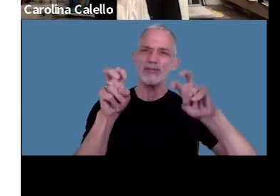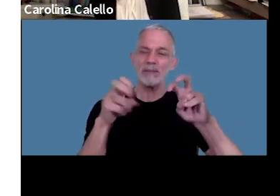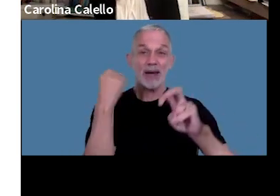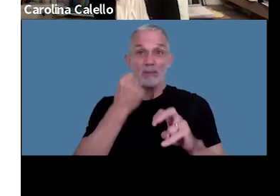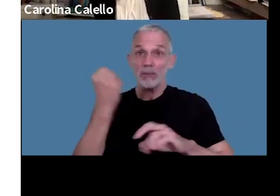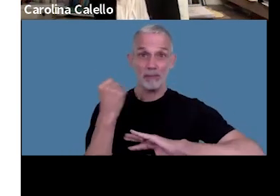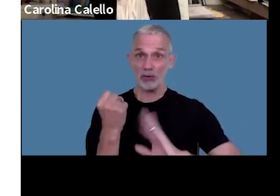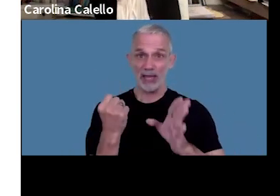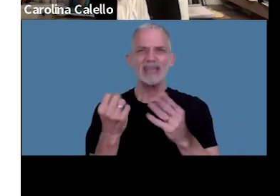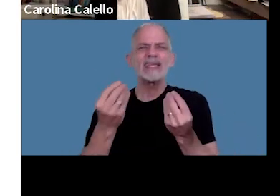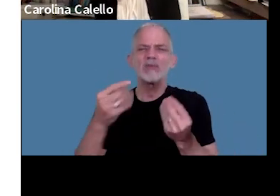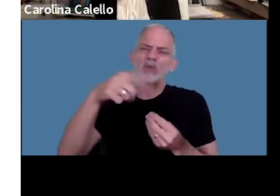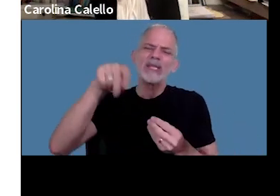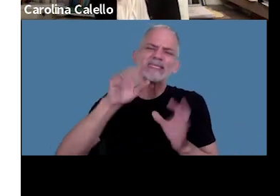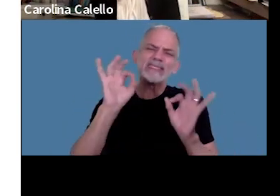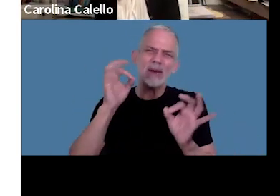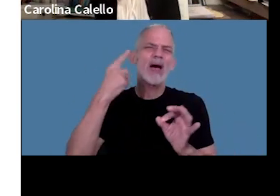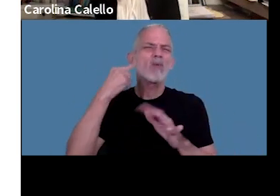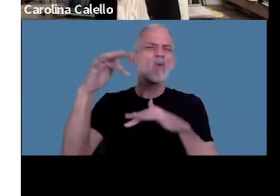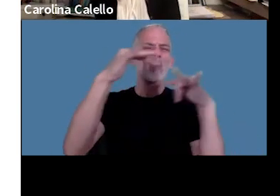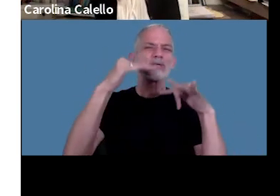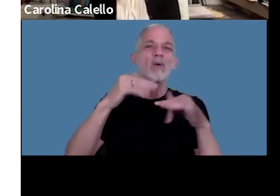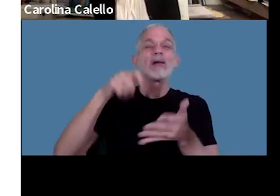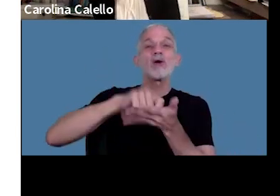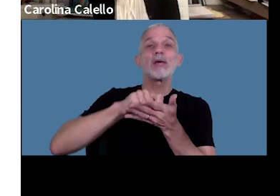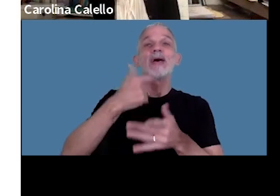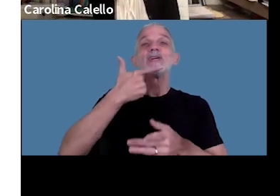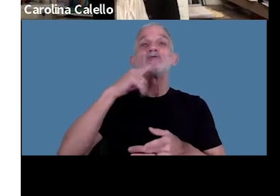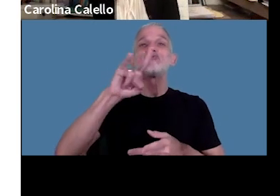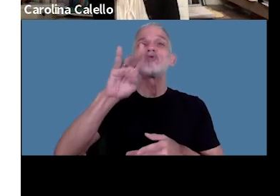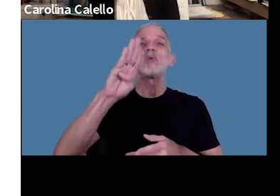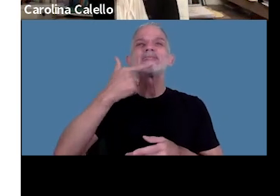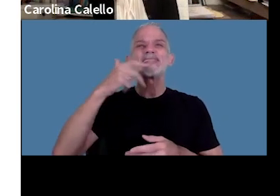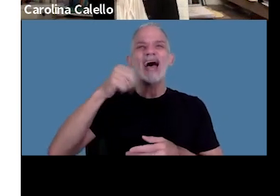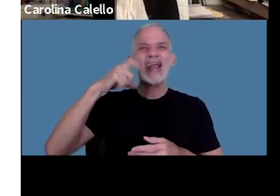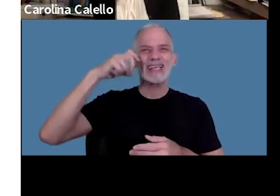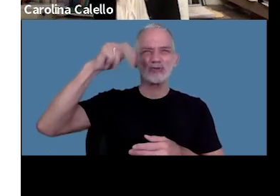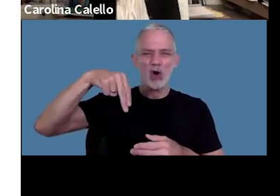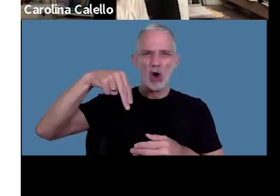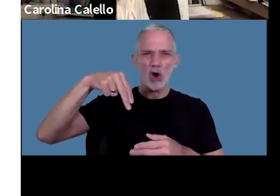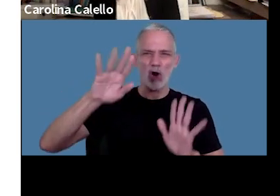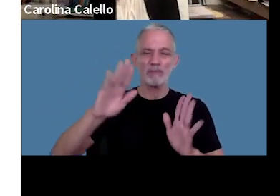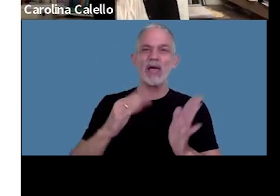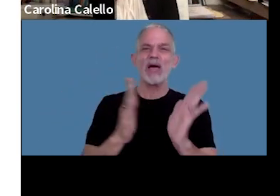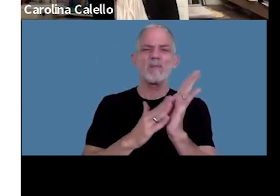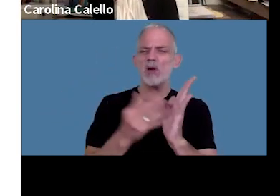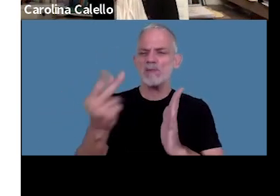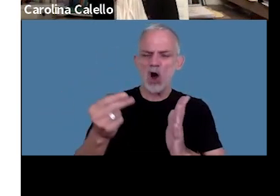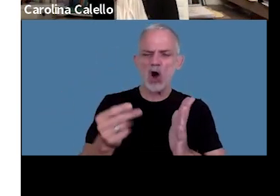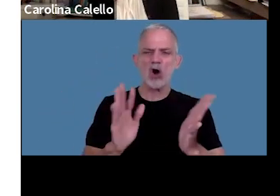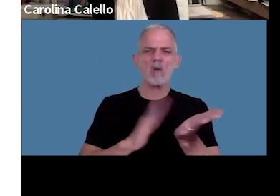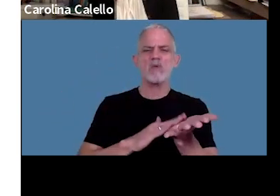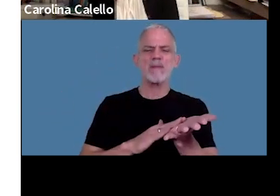que la habrán escuchado que es la teoría de la subsanación que en realidad el rechazo de la prueba o